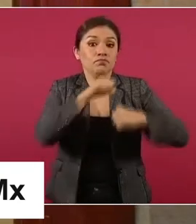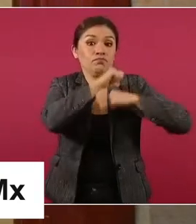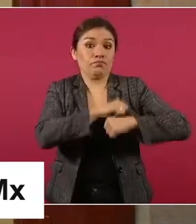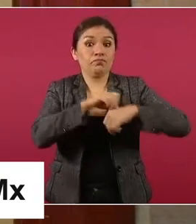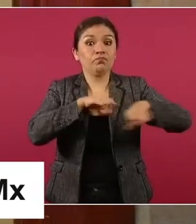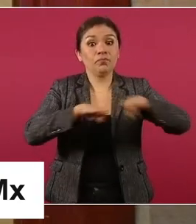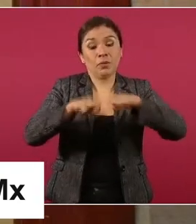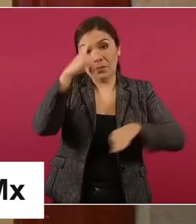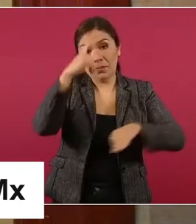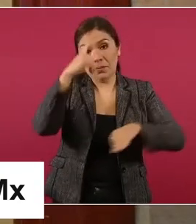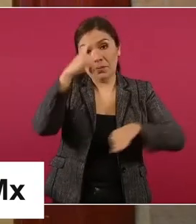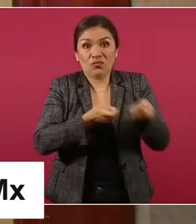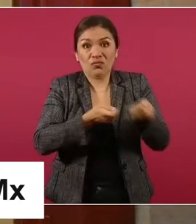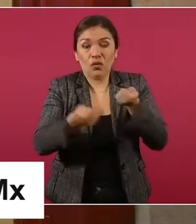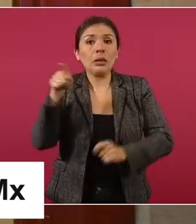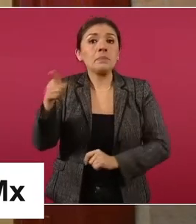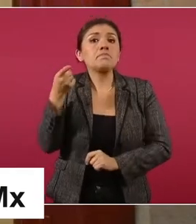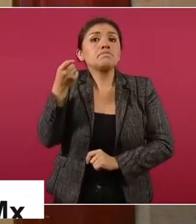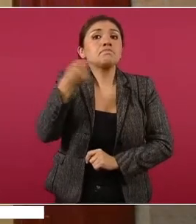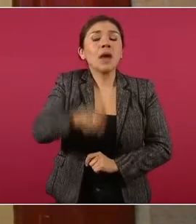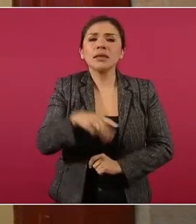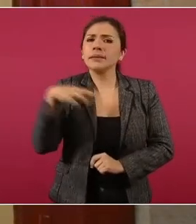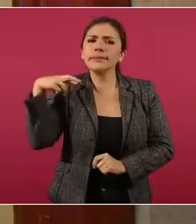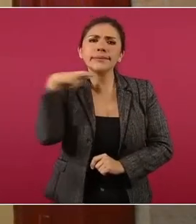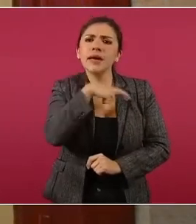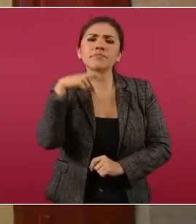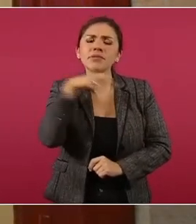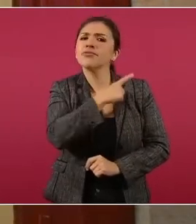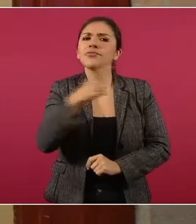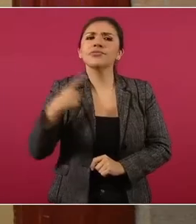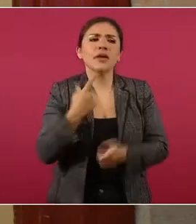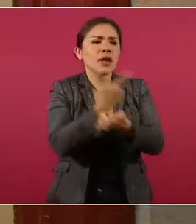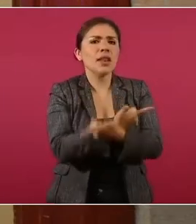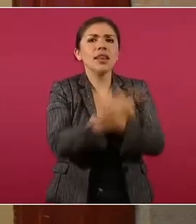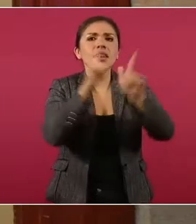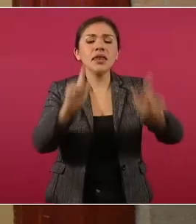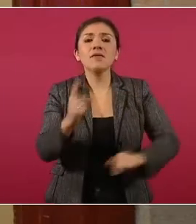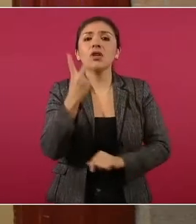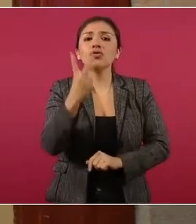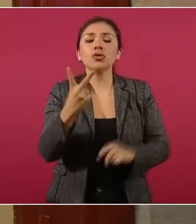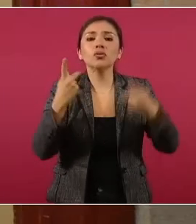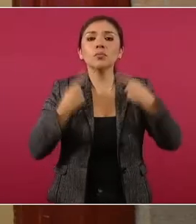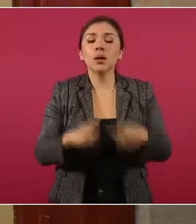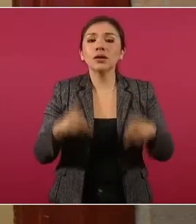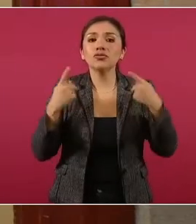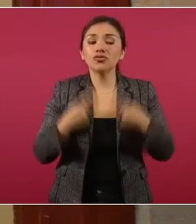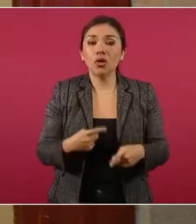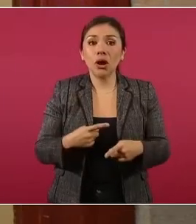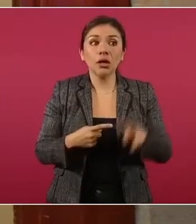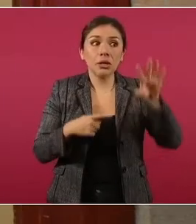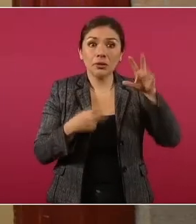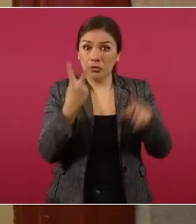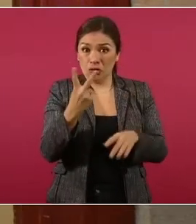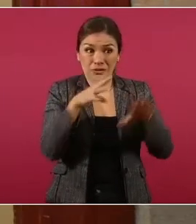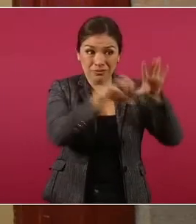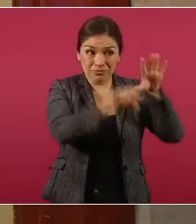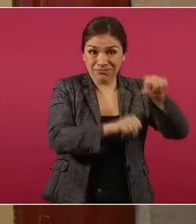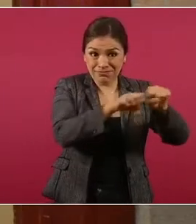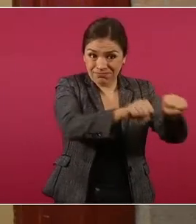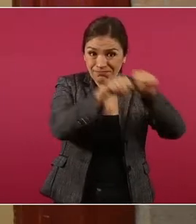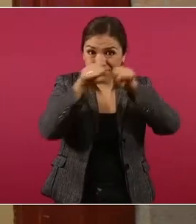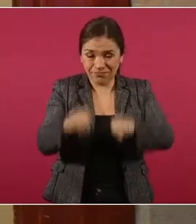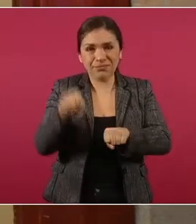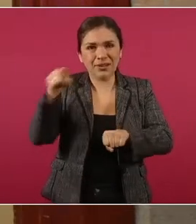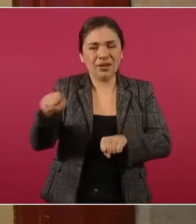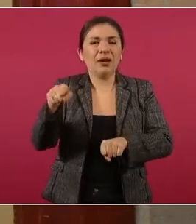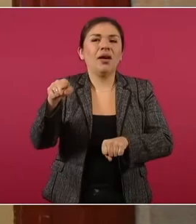juez de control, ordenó la inmediata libertad de dos personas que fueron detenidas por la